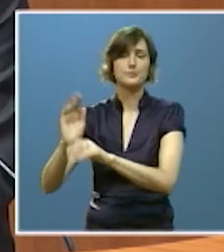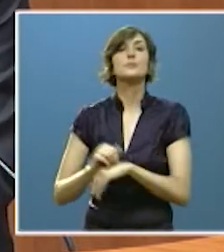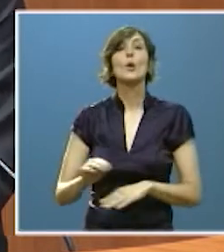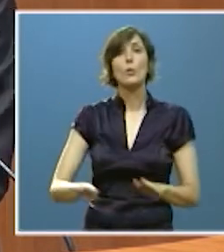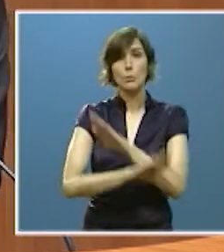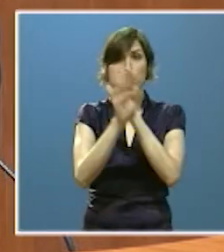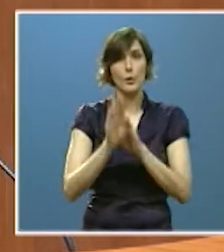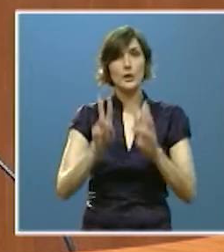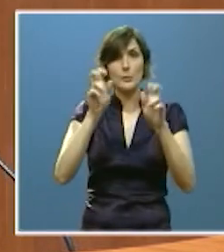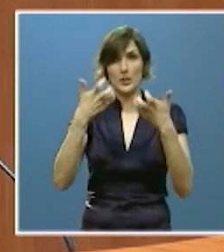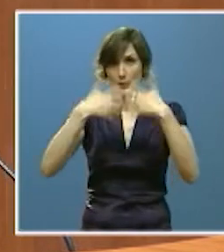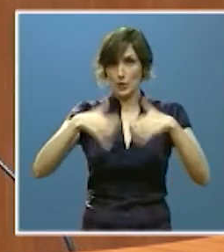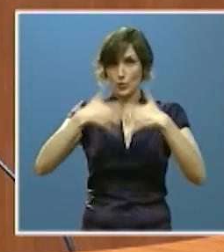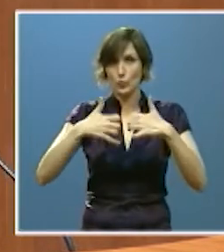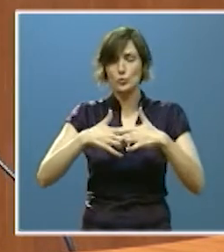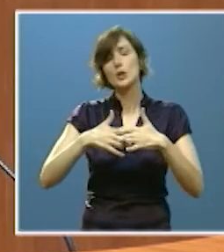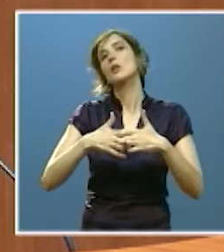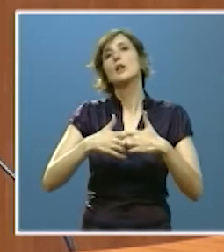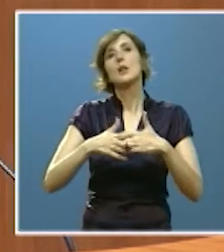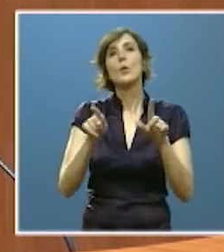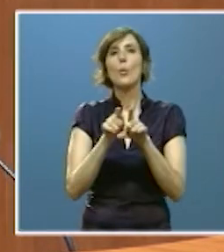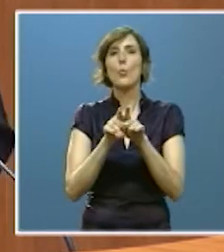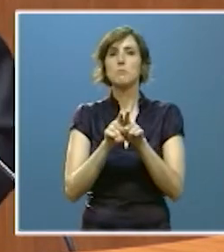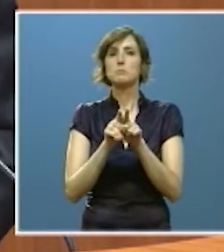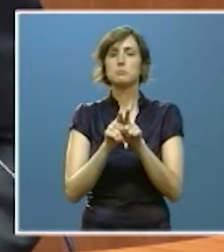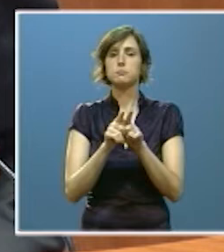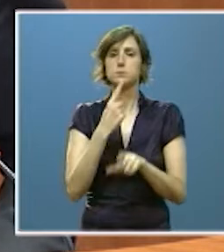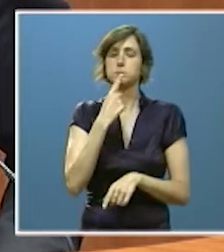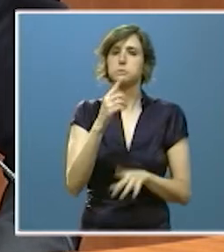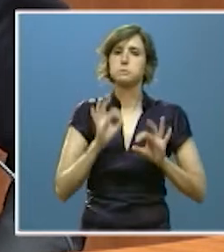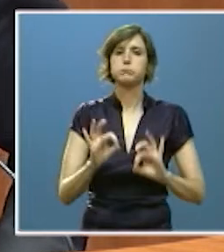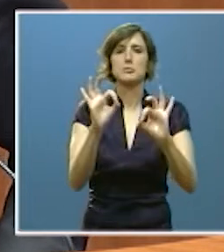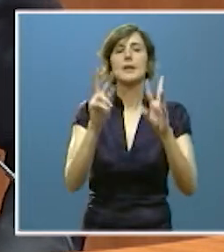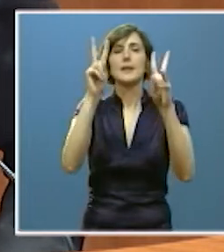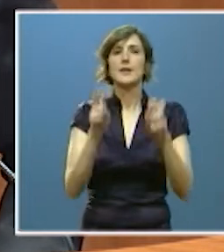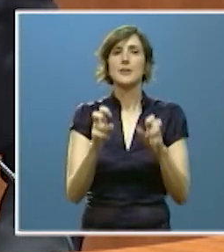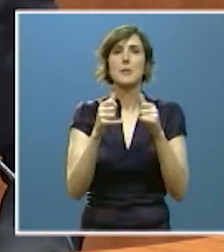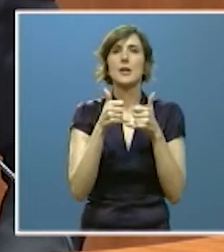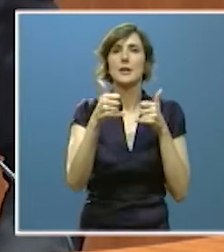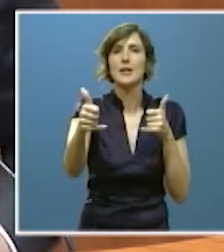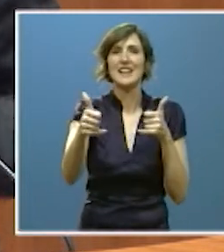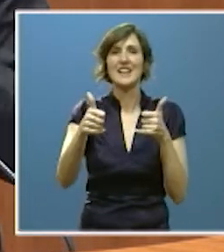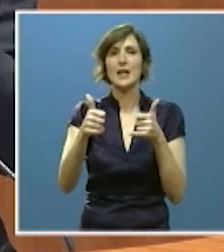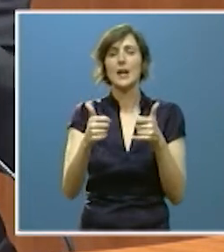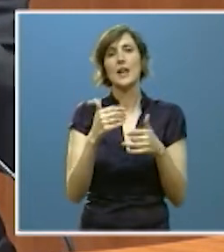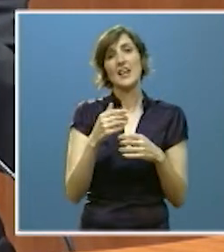este apartado industrial es necesario hacer una referencia especial a las ramas energéticas.